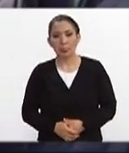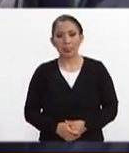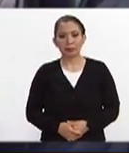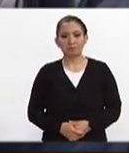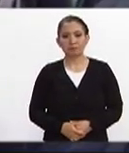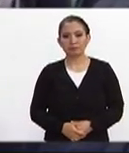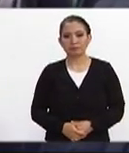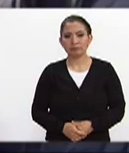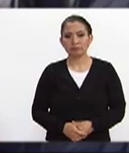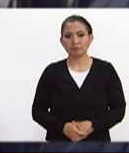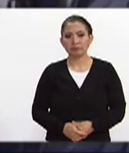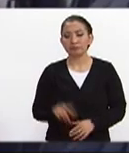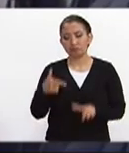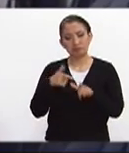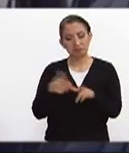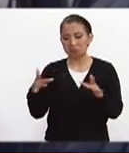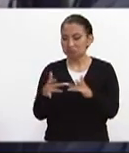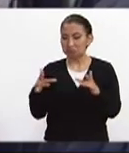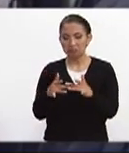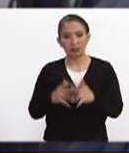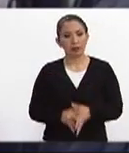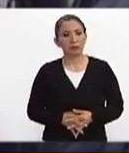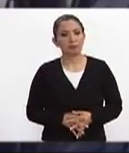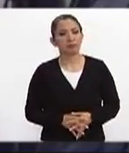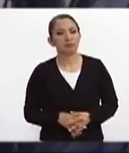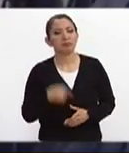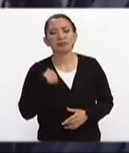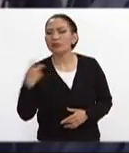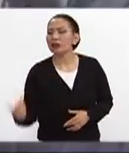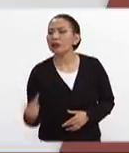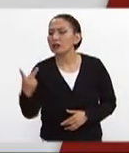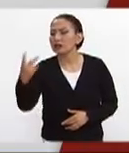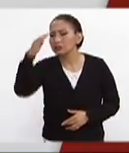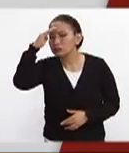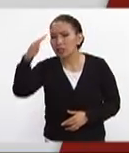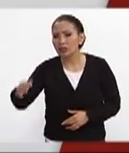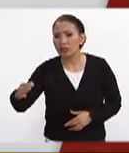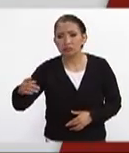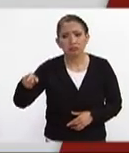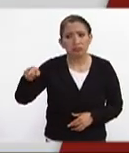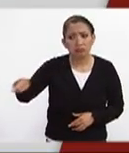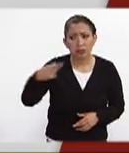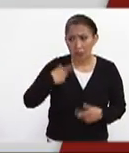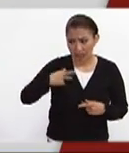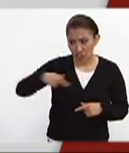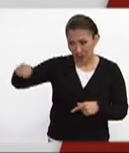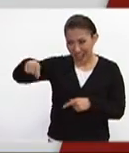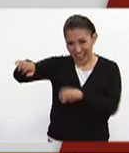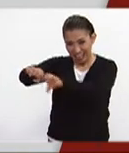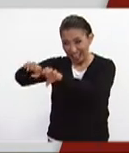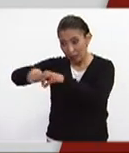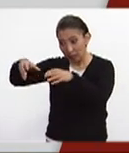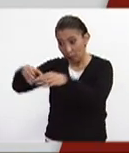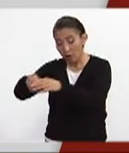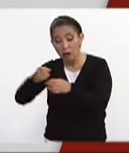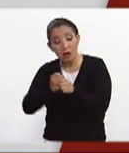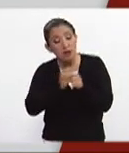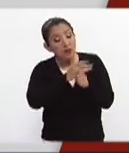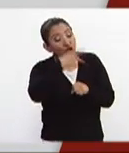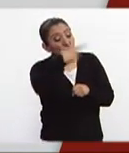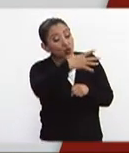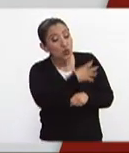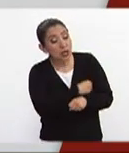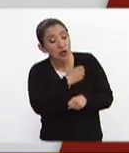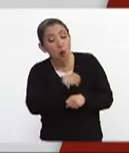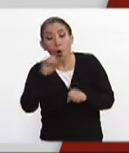es comunicación permanente Jackie preguntarle al señor Navarro si los rescatistas solo le dieron información de